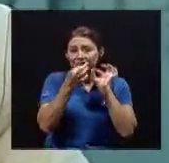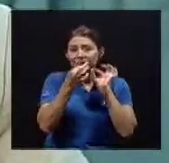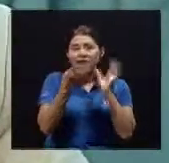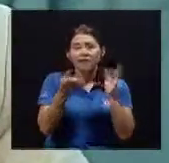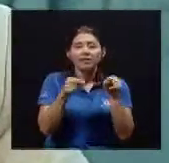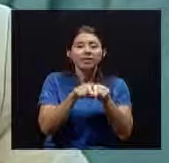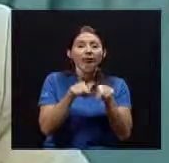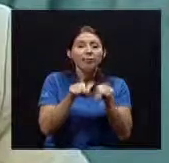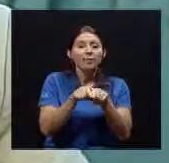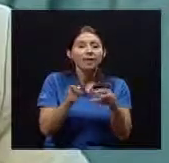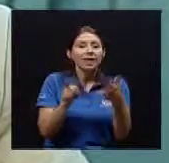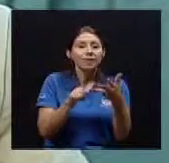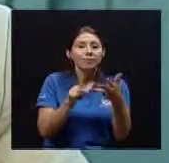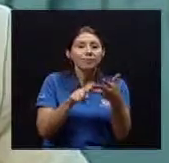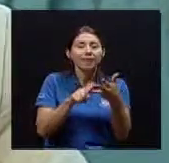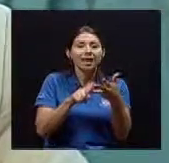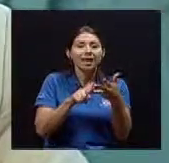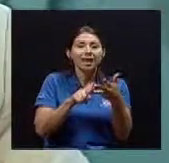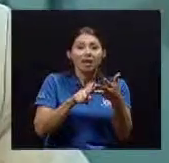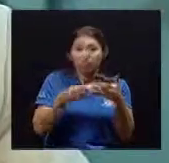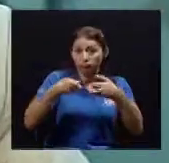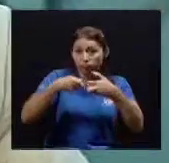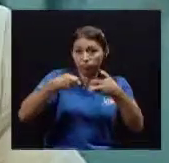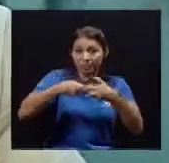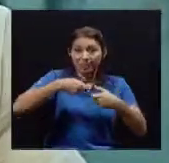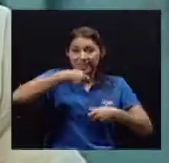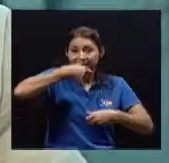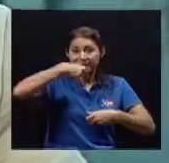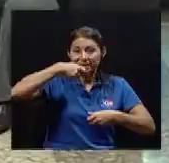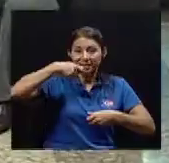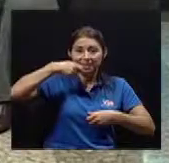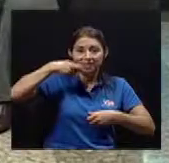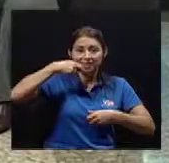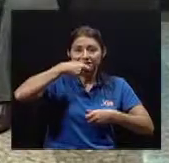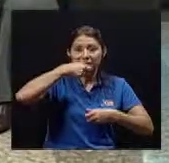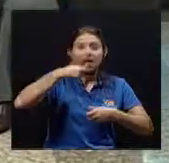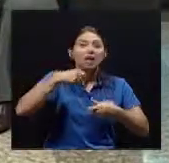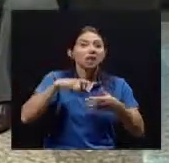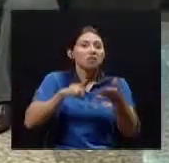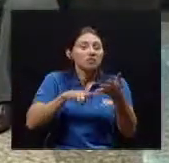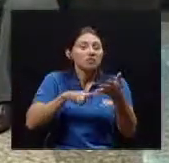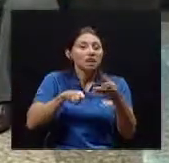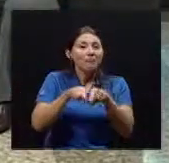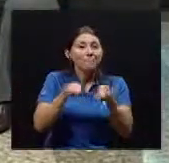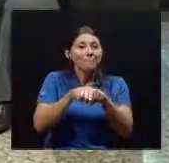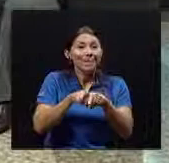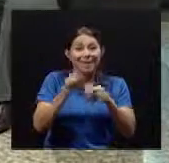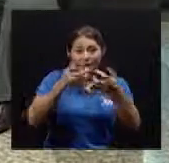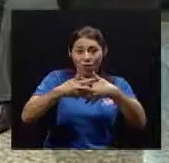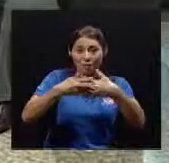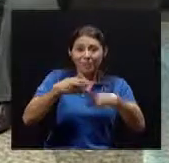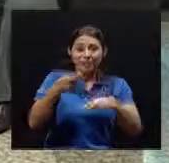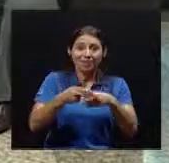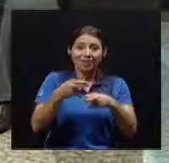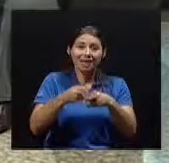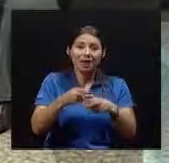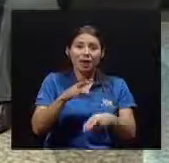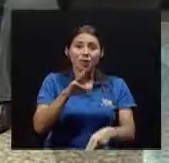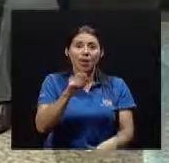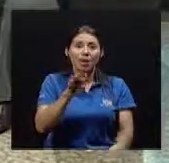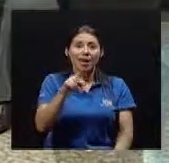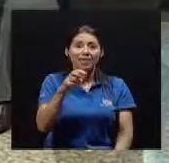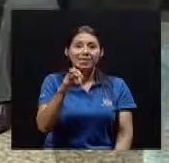Existen también Cepillos eléctricos Y también Hay otros Un aparato Que se llama El